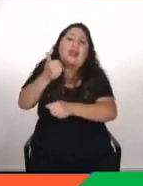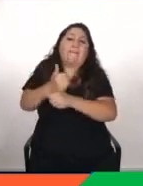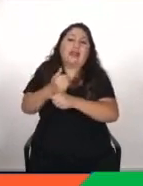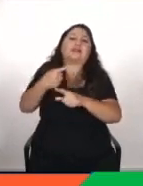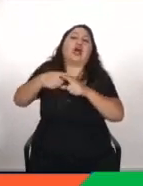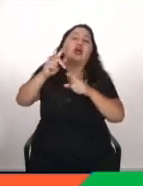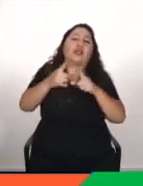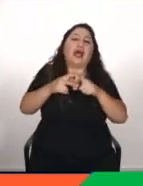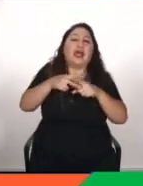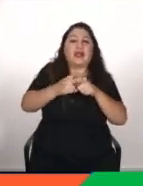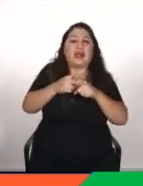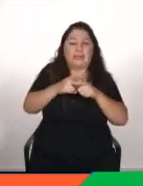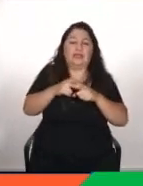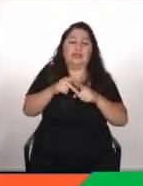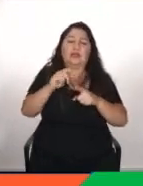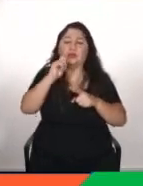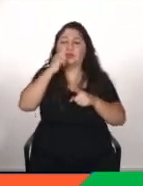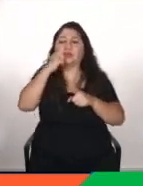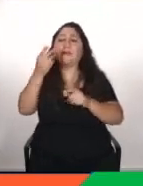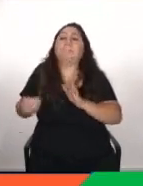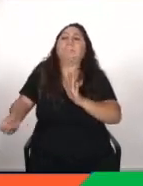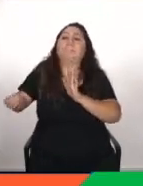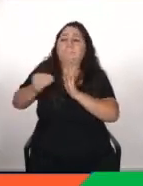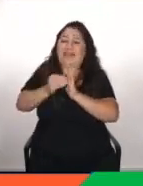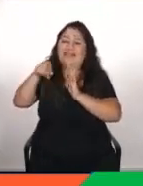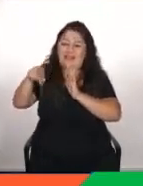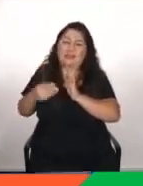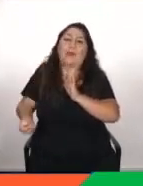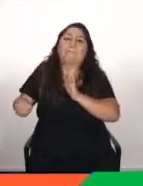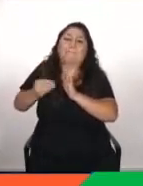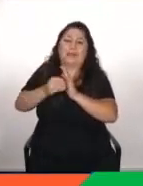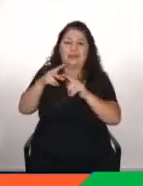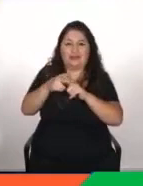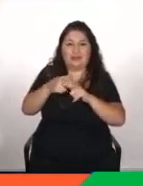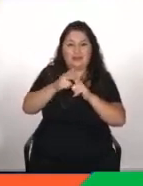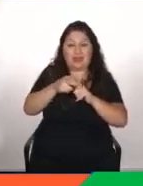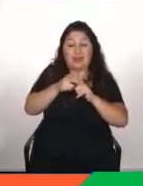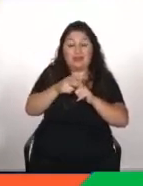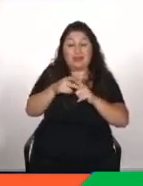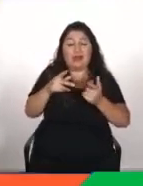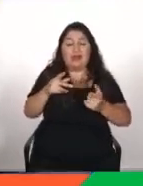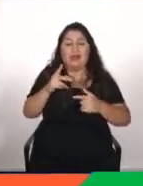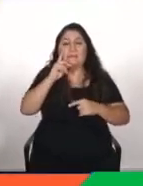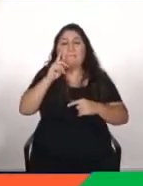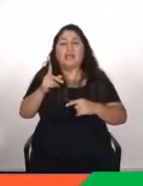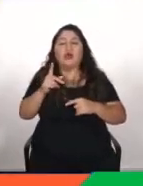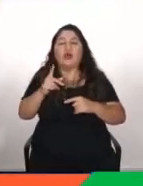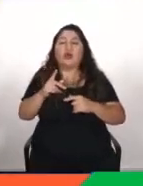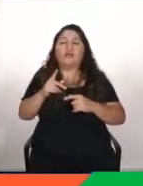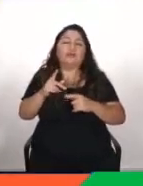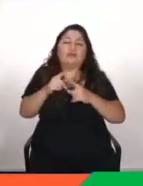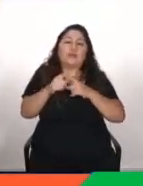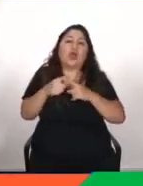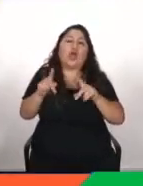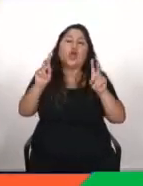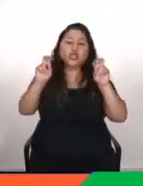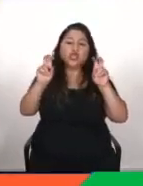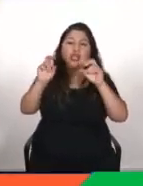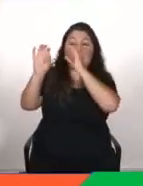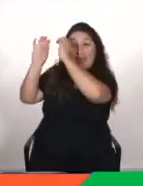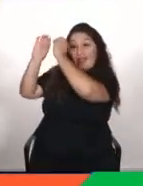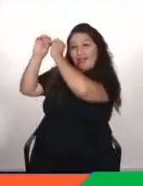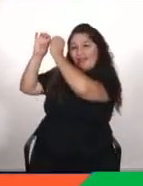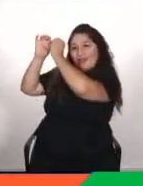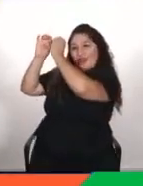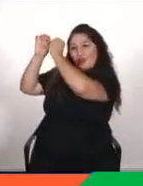a nuestro dataset pero luego coges esto y te lo llevas a un campo completamente diferente a la astronomía y de repente ves que